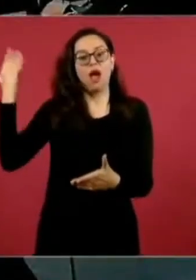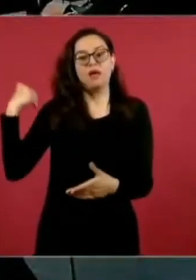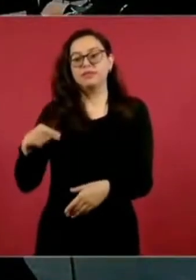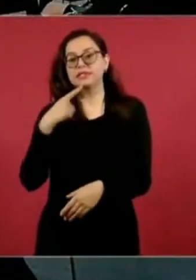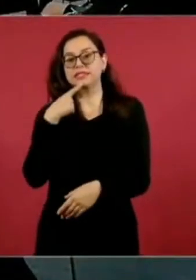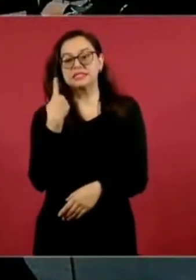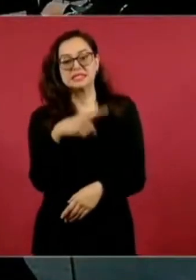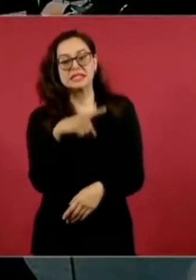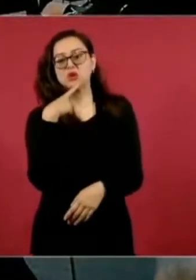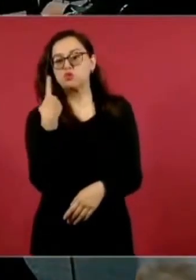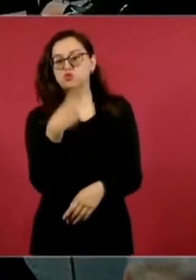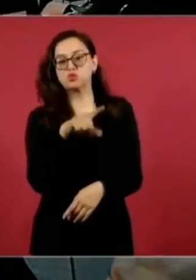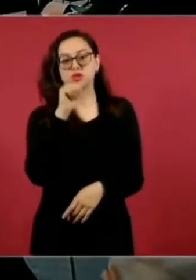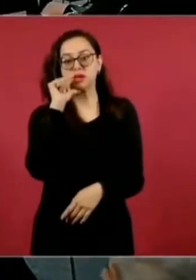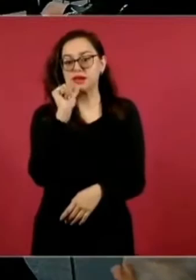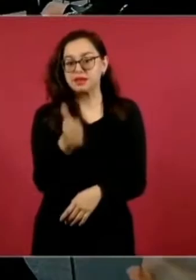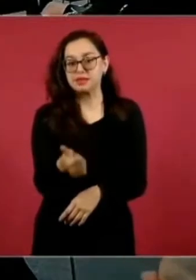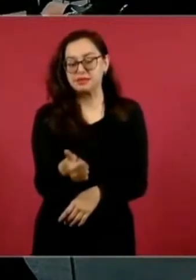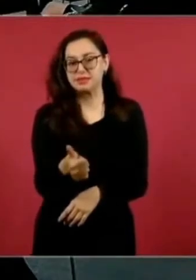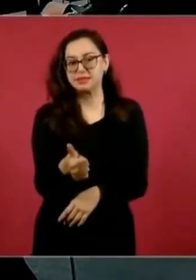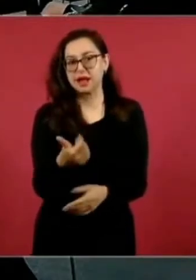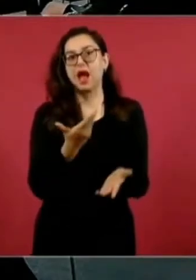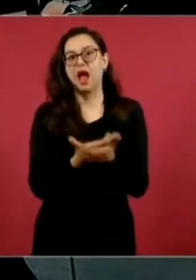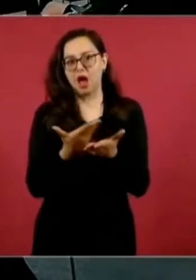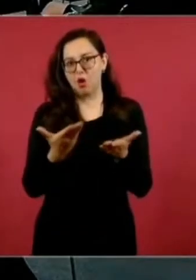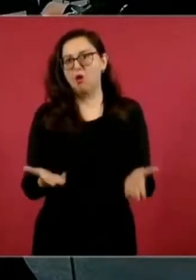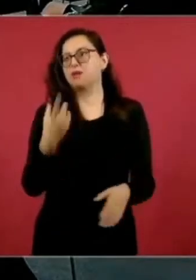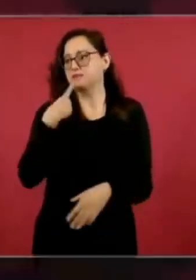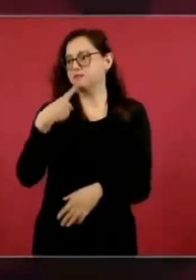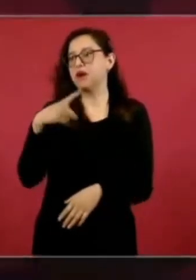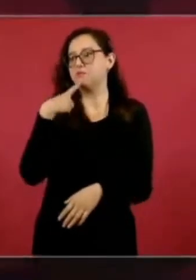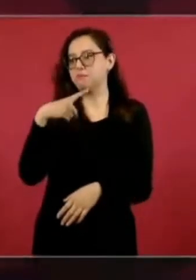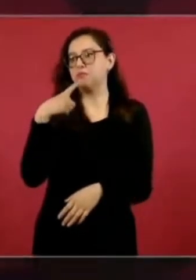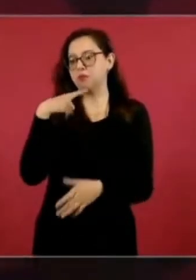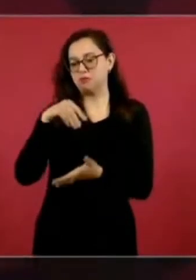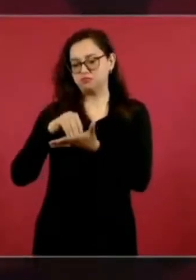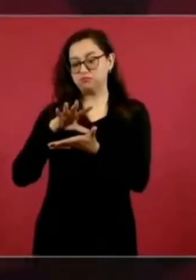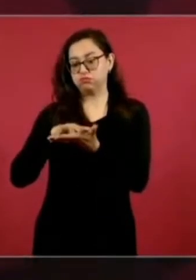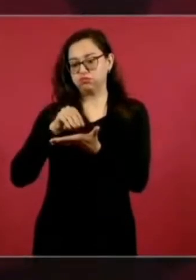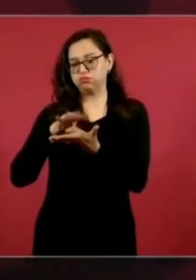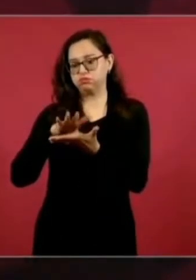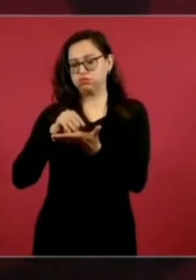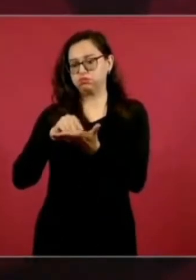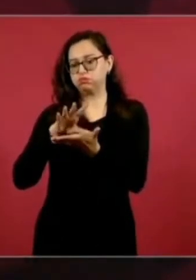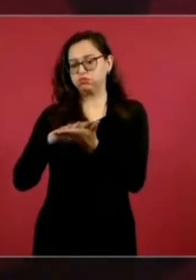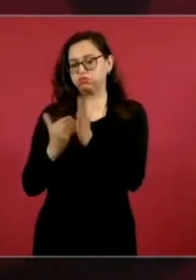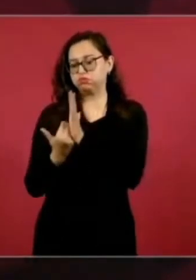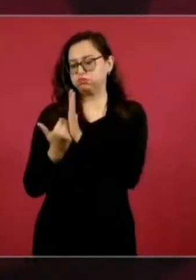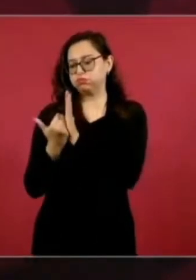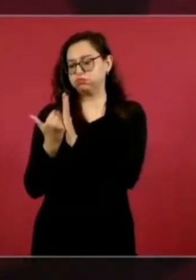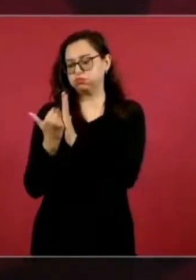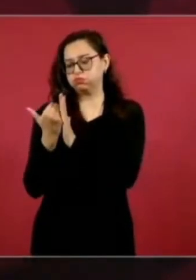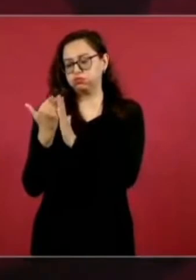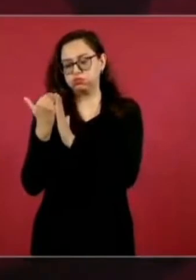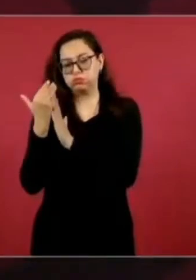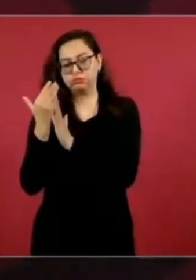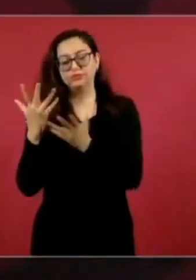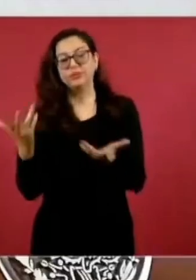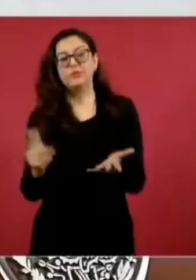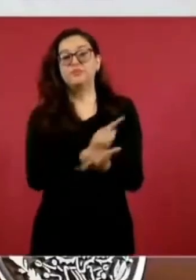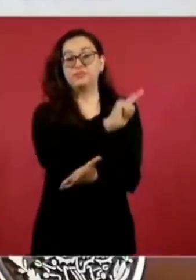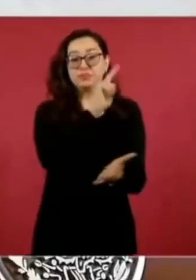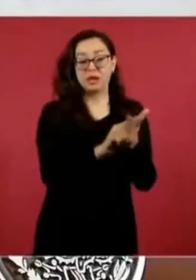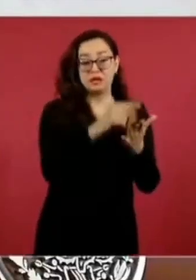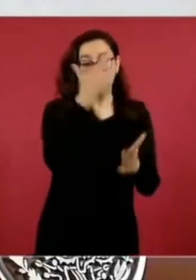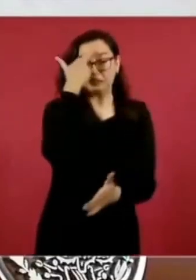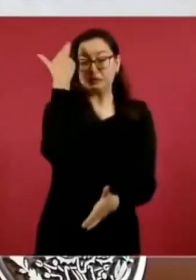negra es homicidio o muy poca y robo de vehículos. Los demás muchas